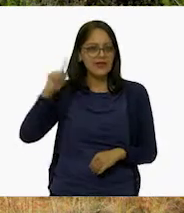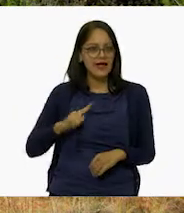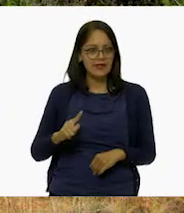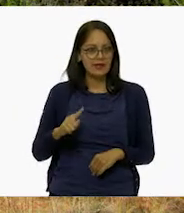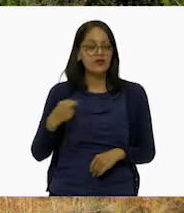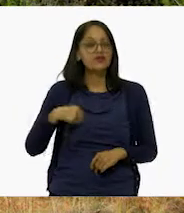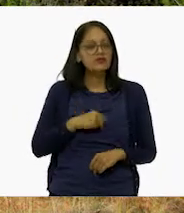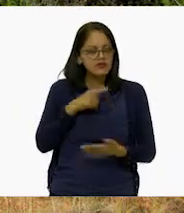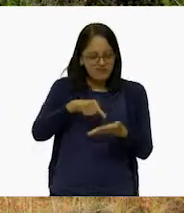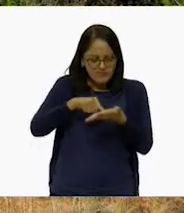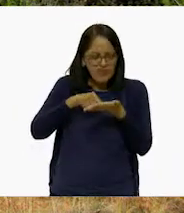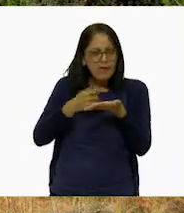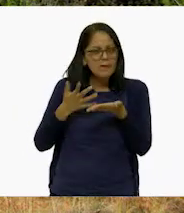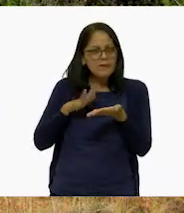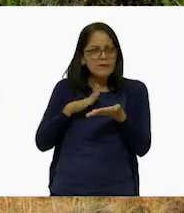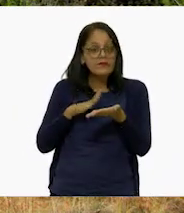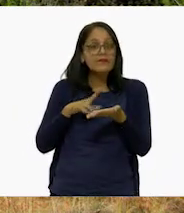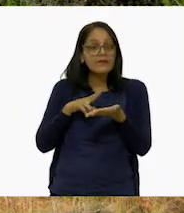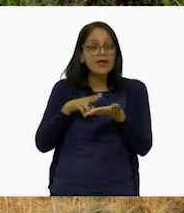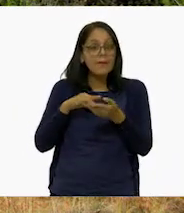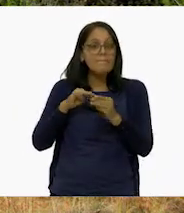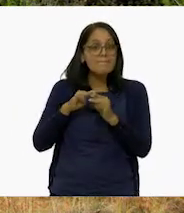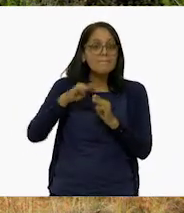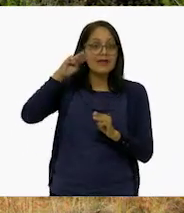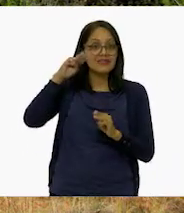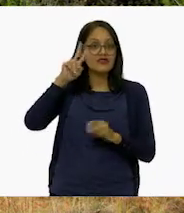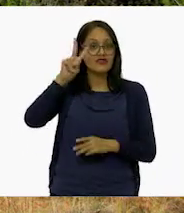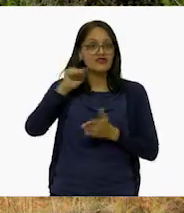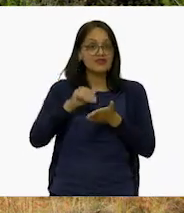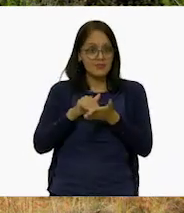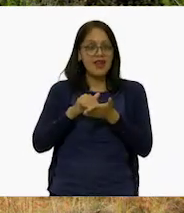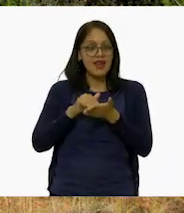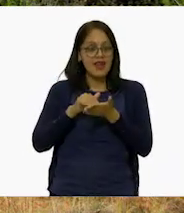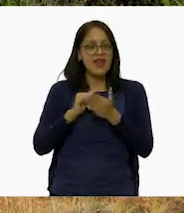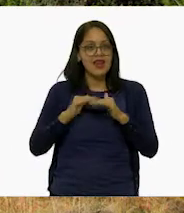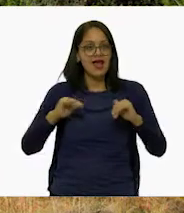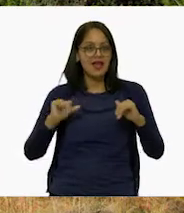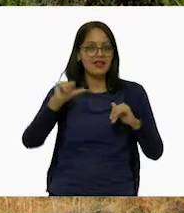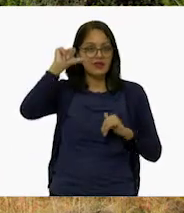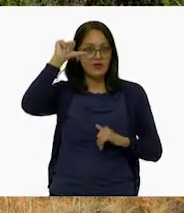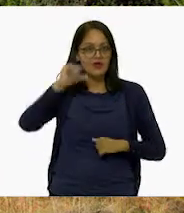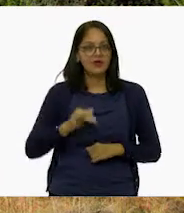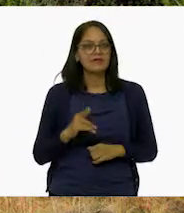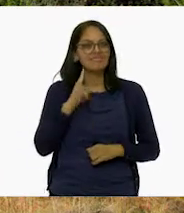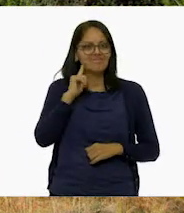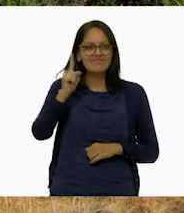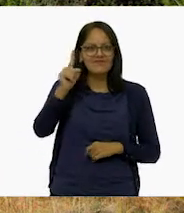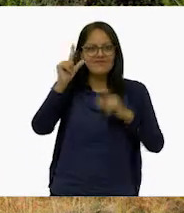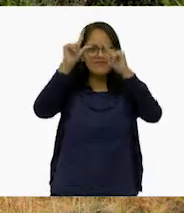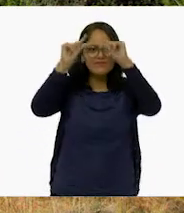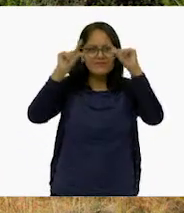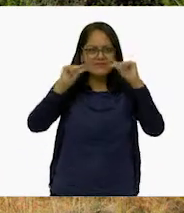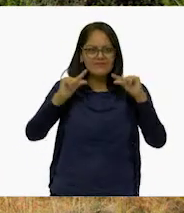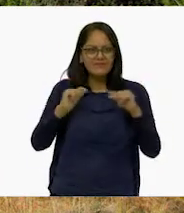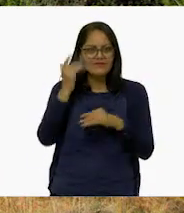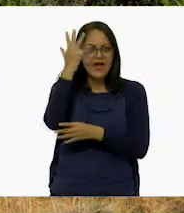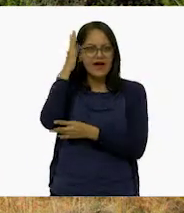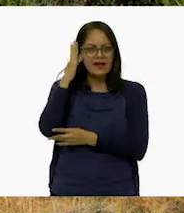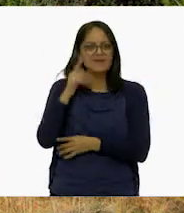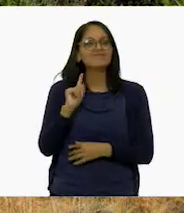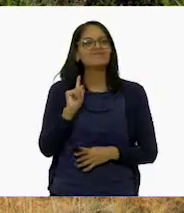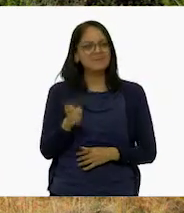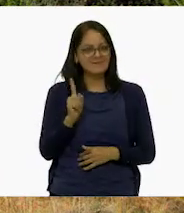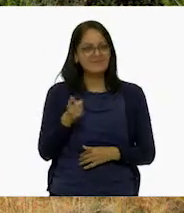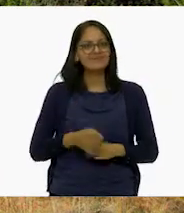de... Ah, 2.000 metros, creo. 2.000 metros de altitud, porque veo pinos. Así es, sí.